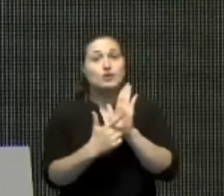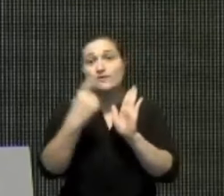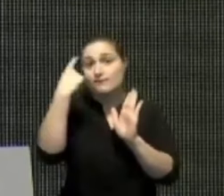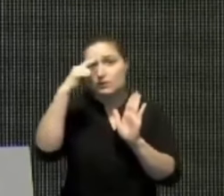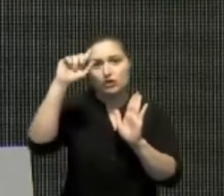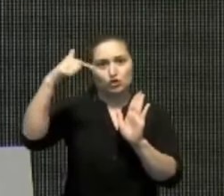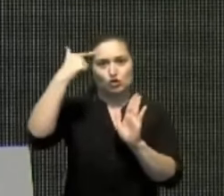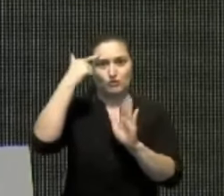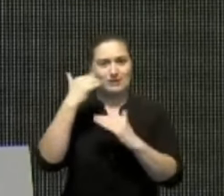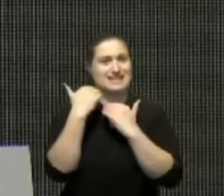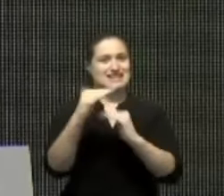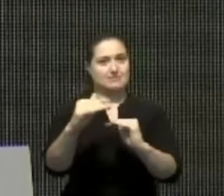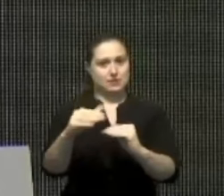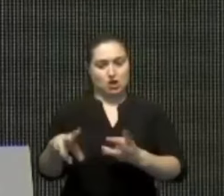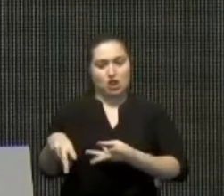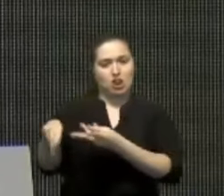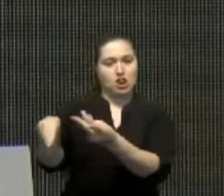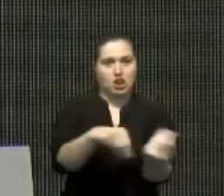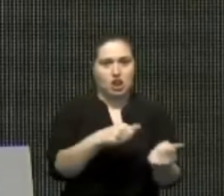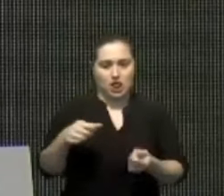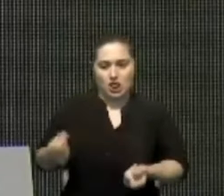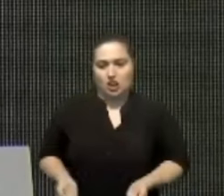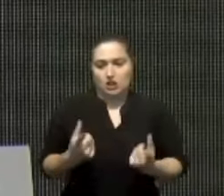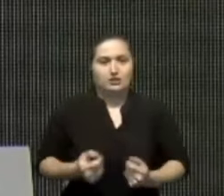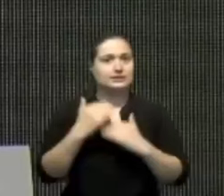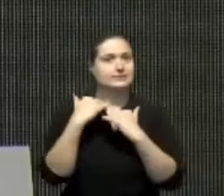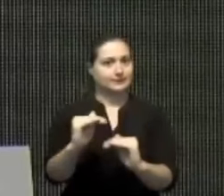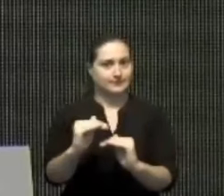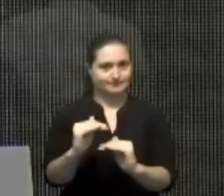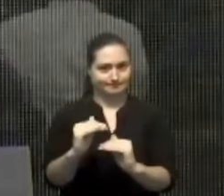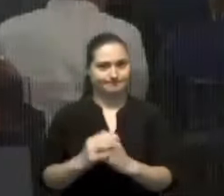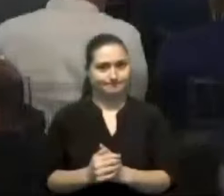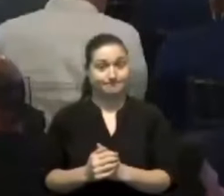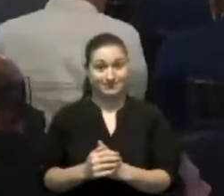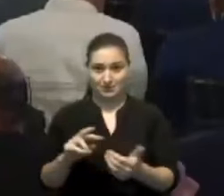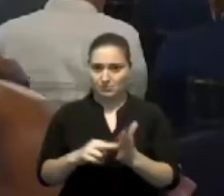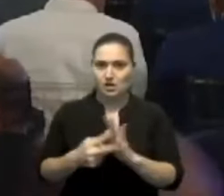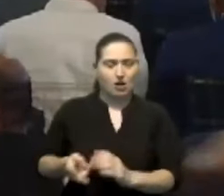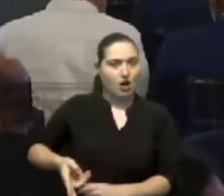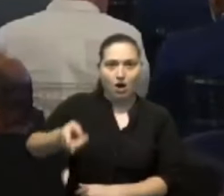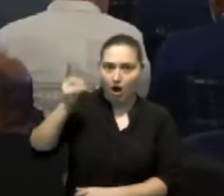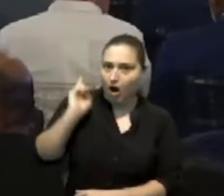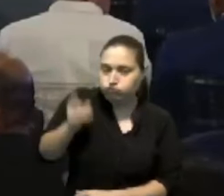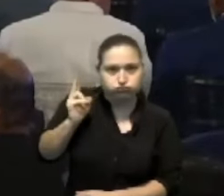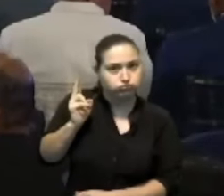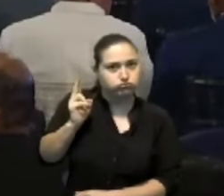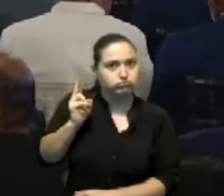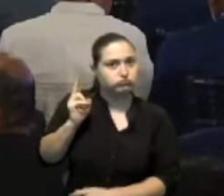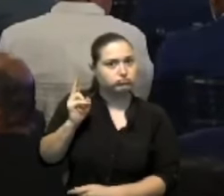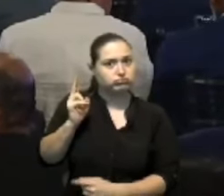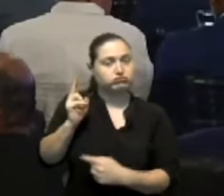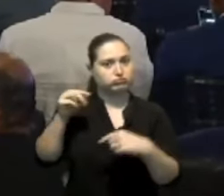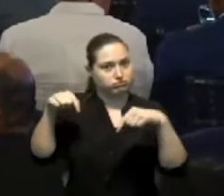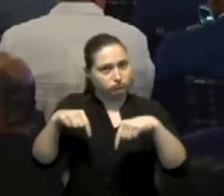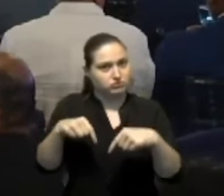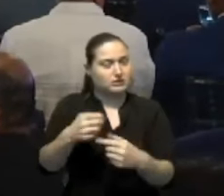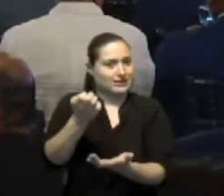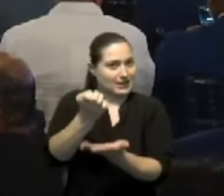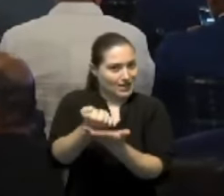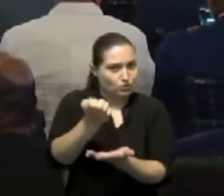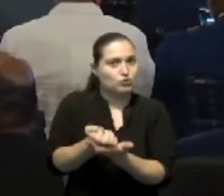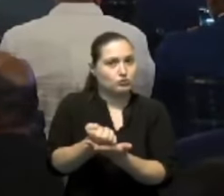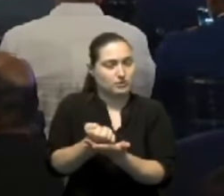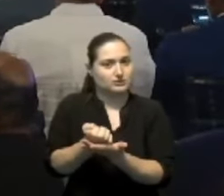público. Con esto, estamos marcando un hito sin precedente en la historia de las finanzas públicas,